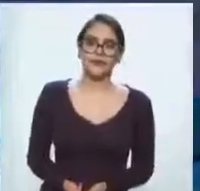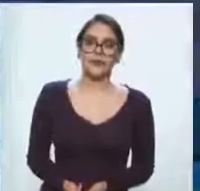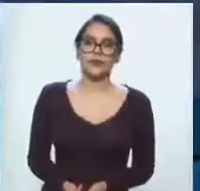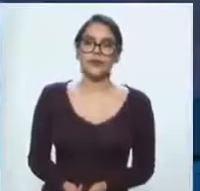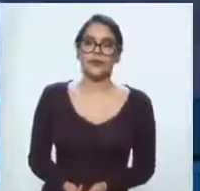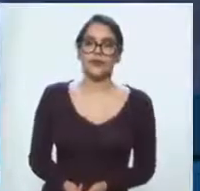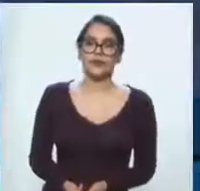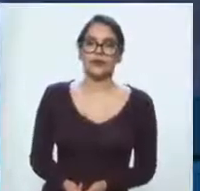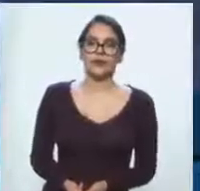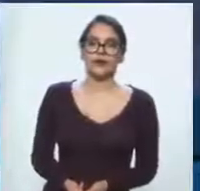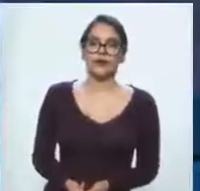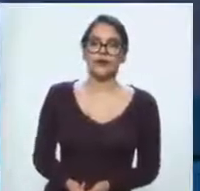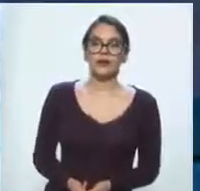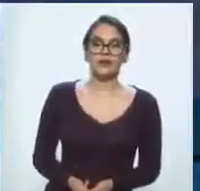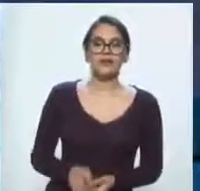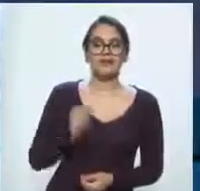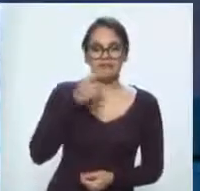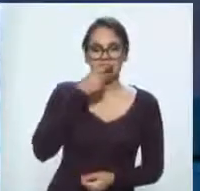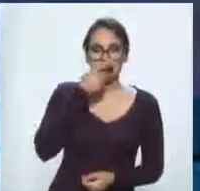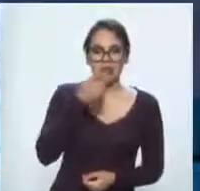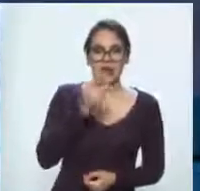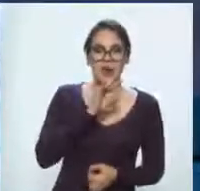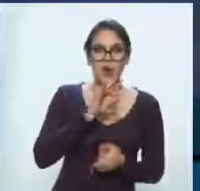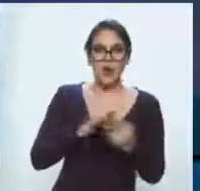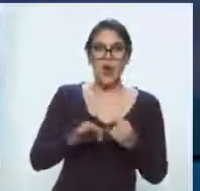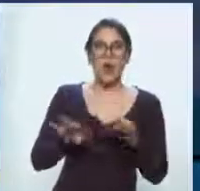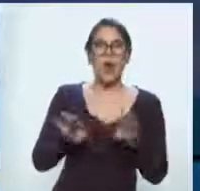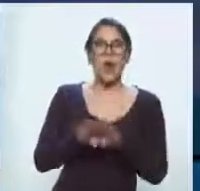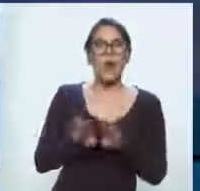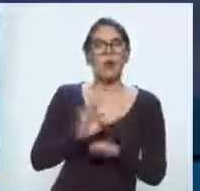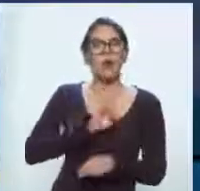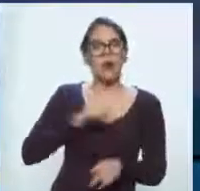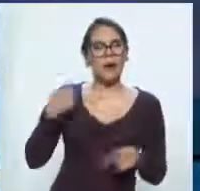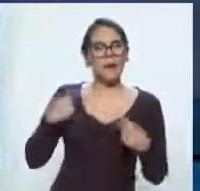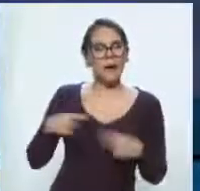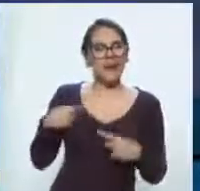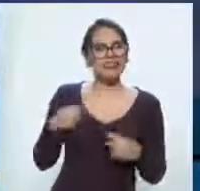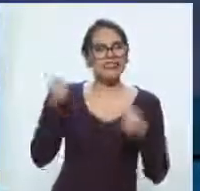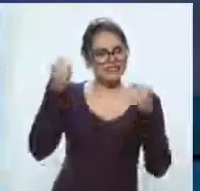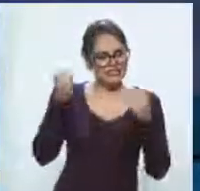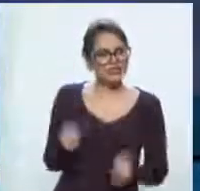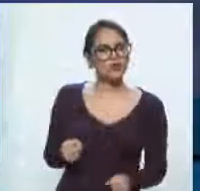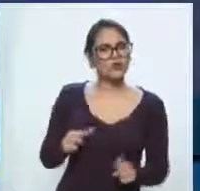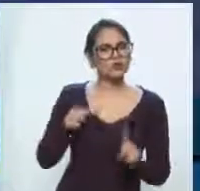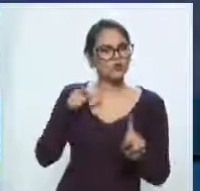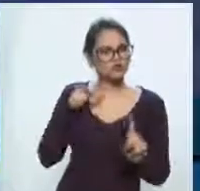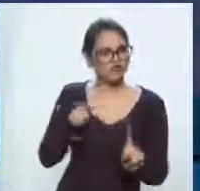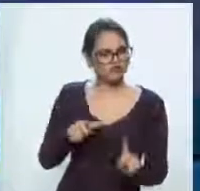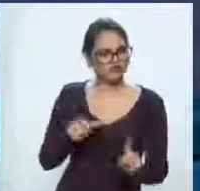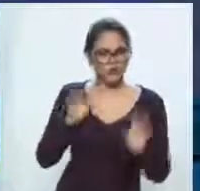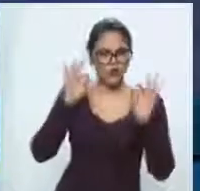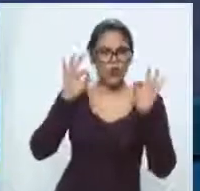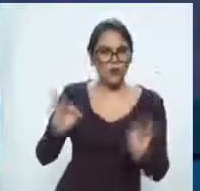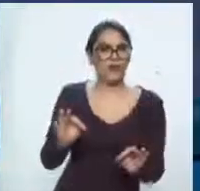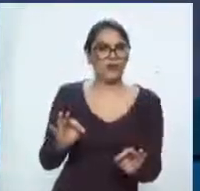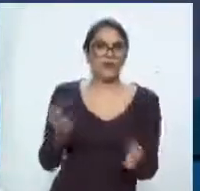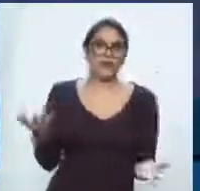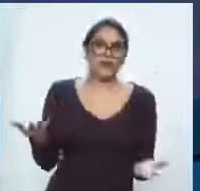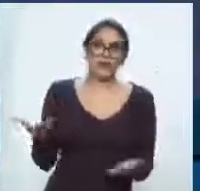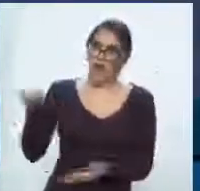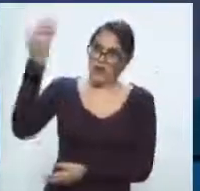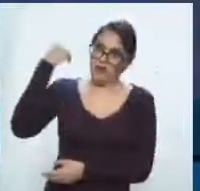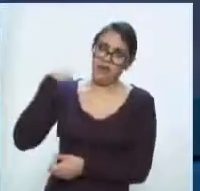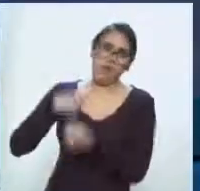Esta última, la gran pregunta, ¿cómo garantizar a los ciudadanos la seguridad una demanda, pues ya desde hace